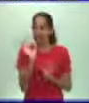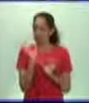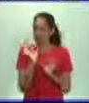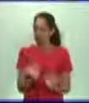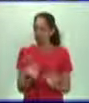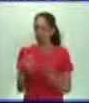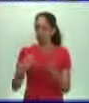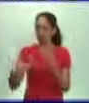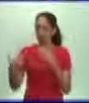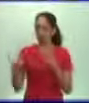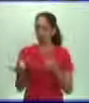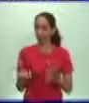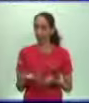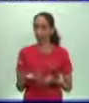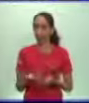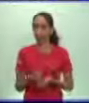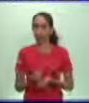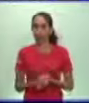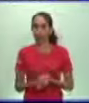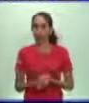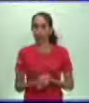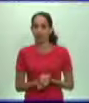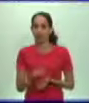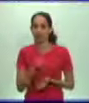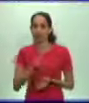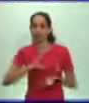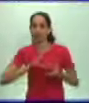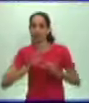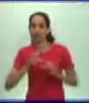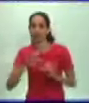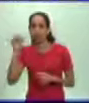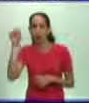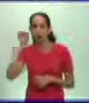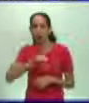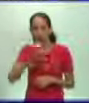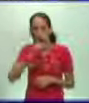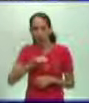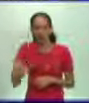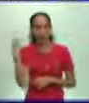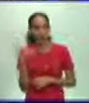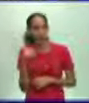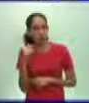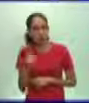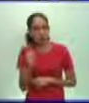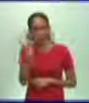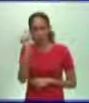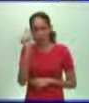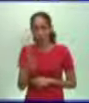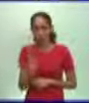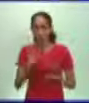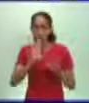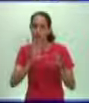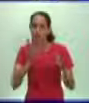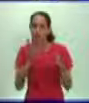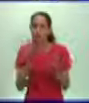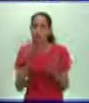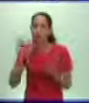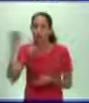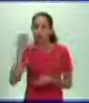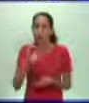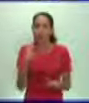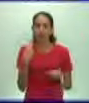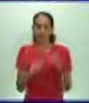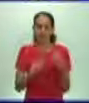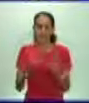lugar a dudas y con toda claridad, una fuente de explotación por todo lo que hacían, por todo lo que cobraban,